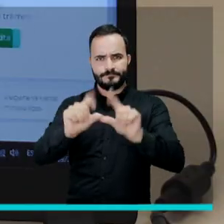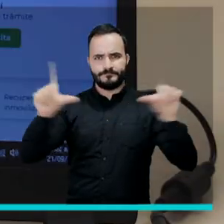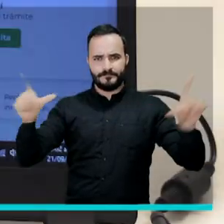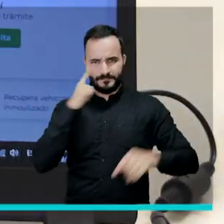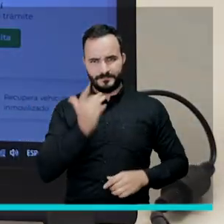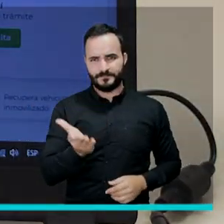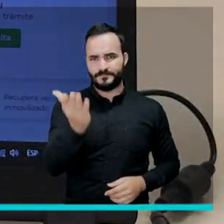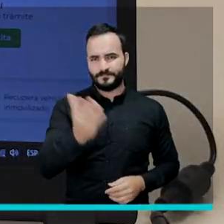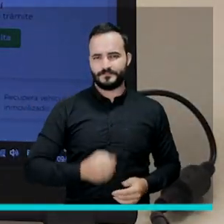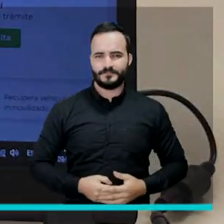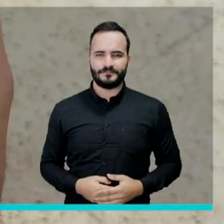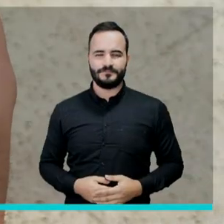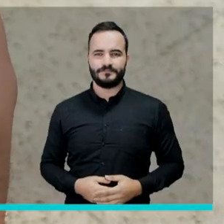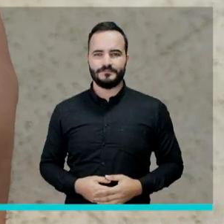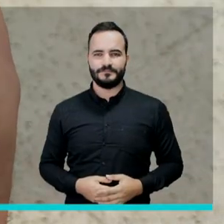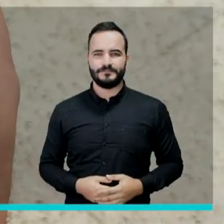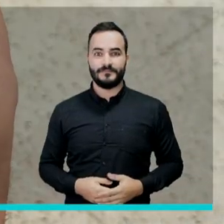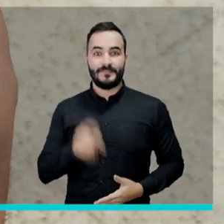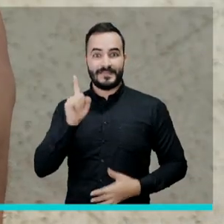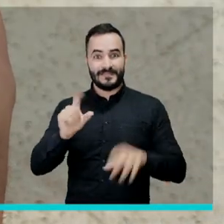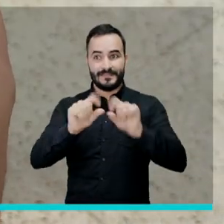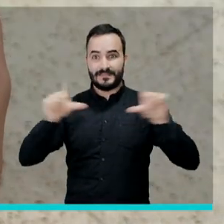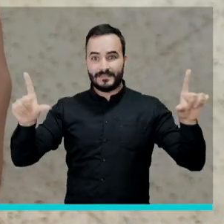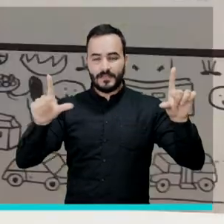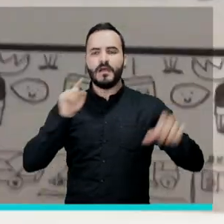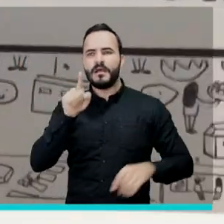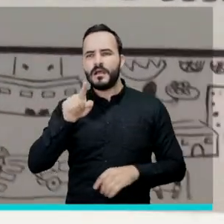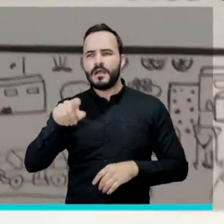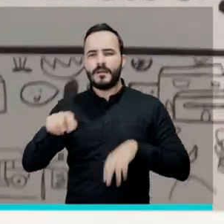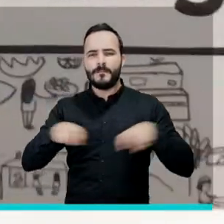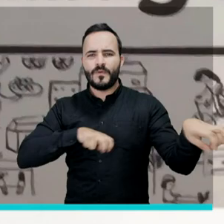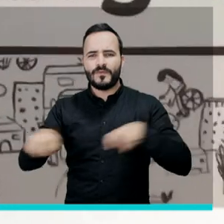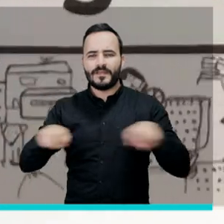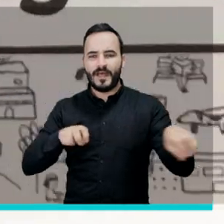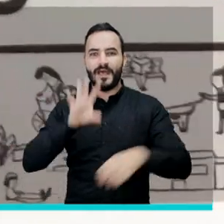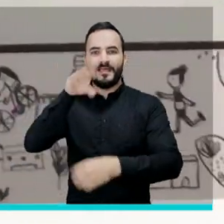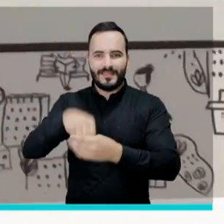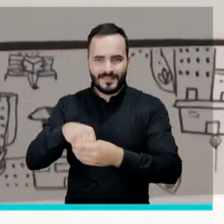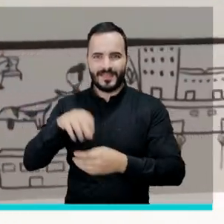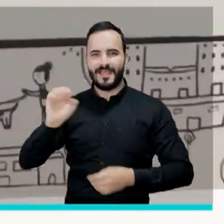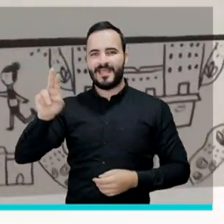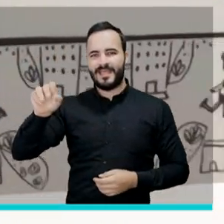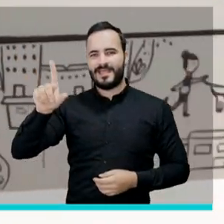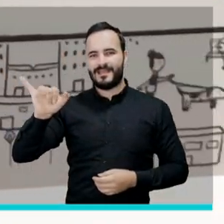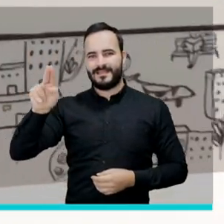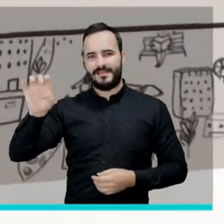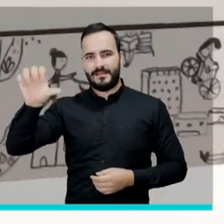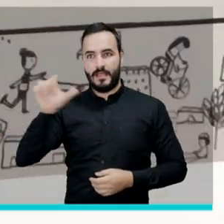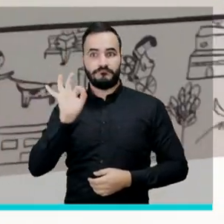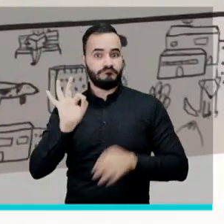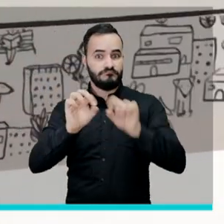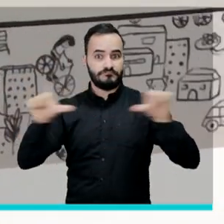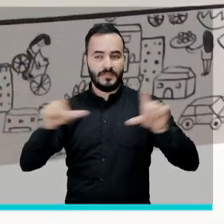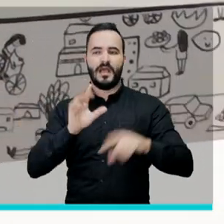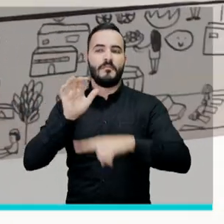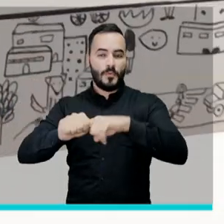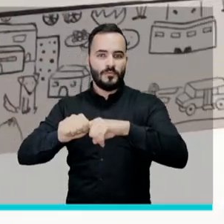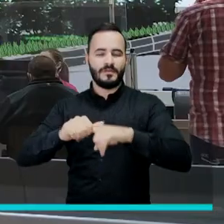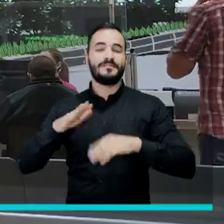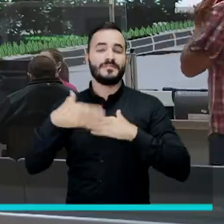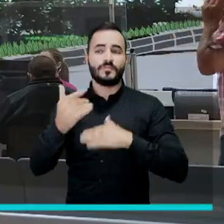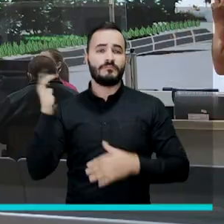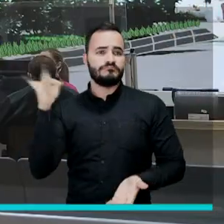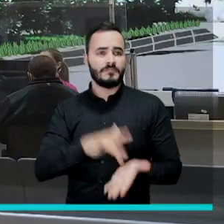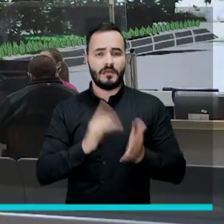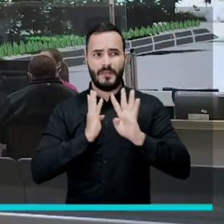de movilidad en línea www.medellín.gov.co.co. slash movilidad en línea. Con esto se busca disminuir las